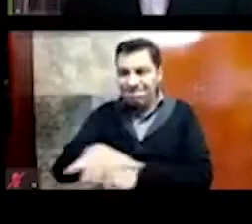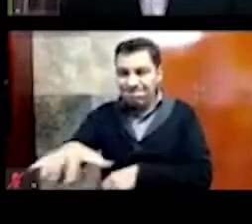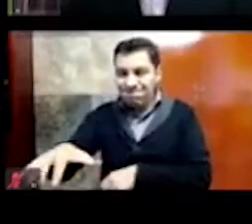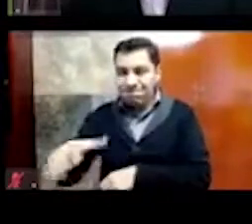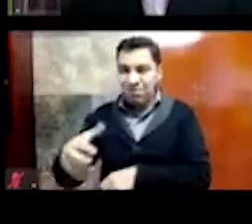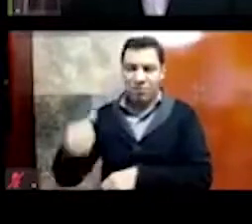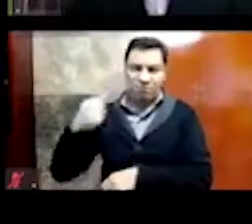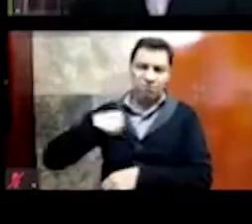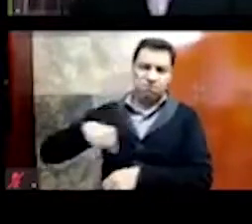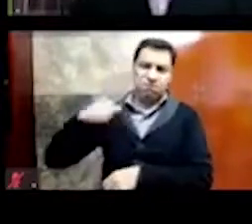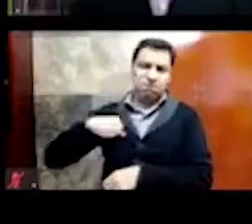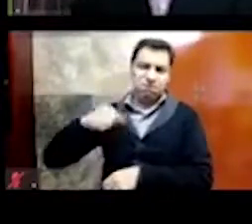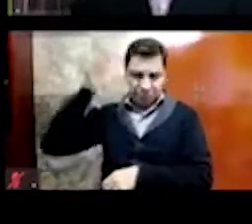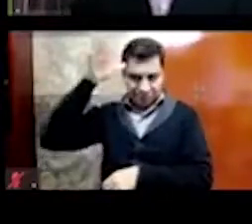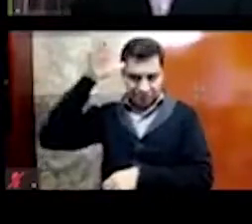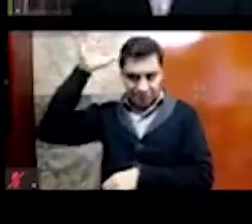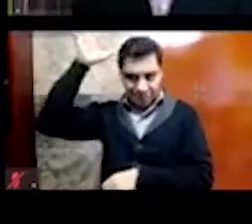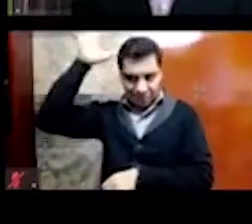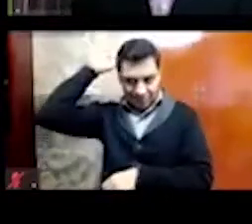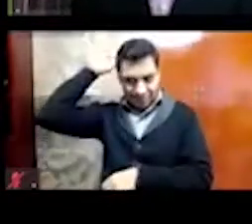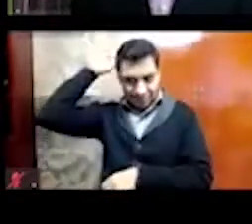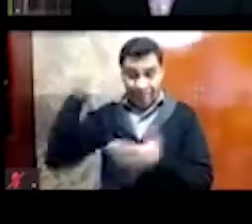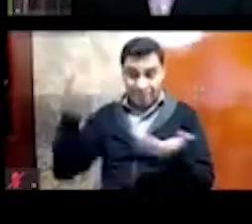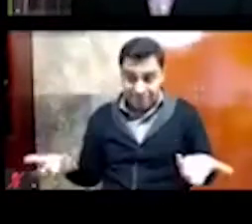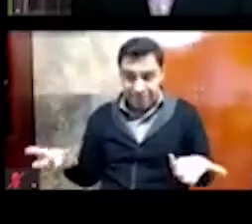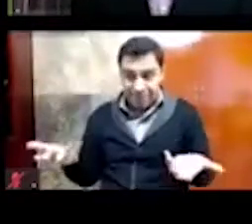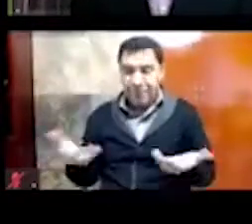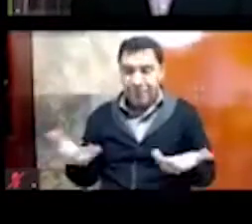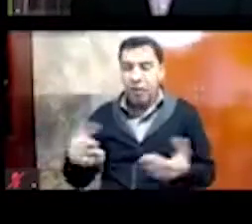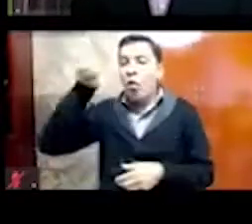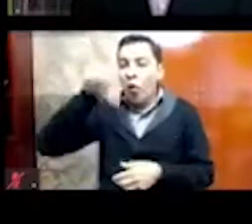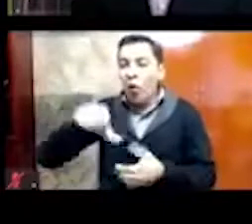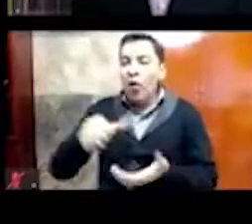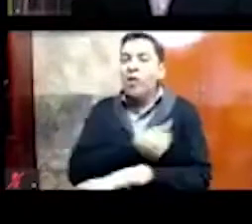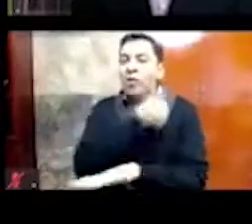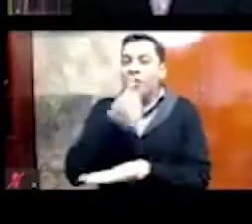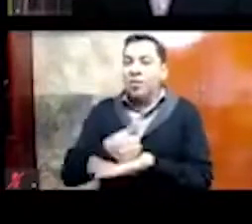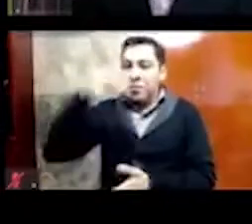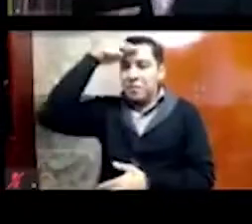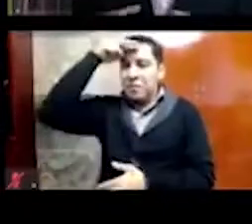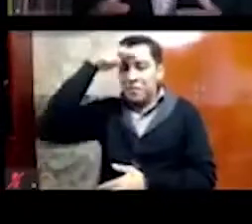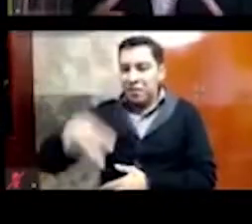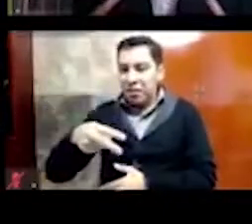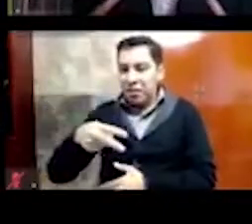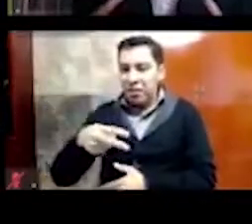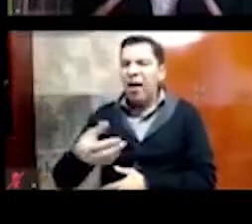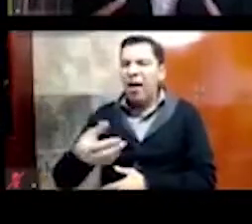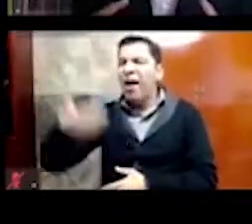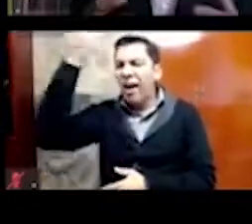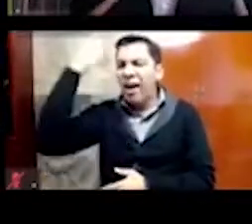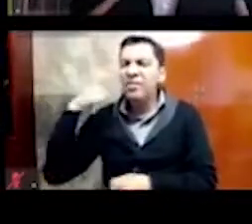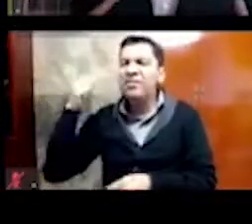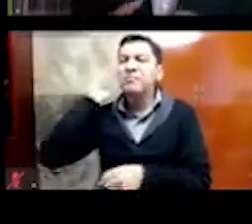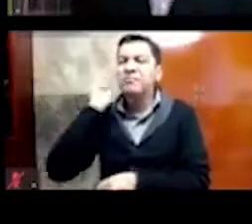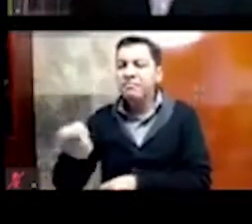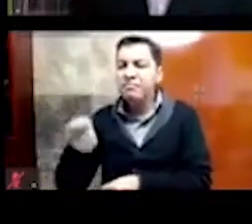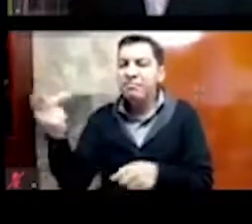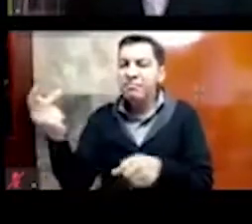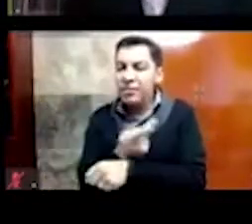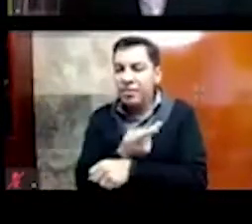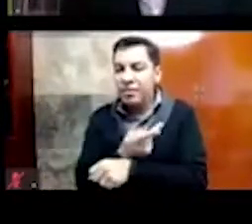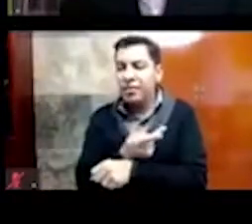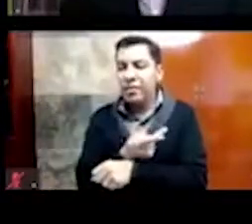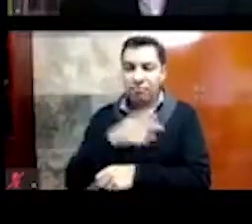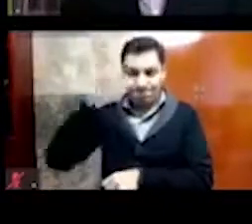espacios, de estas, de lo que tiene hoy la Ciudad de México, mucho tiene todavía que ver con la época